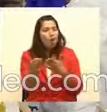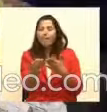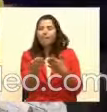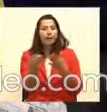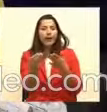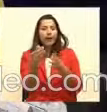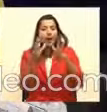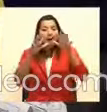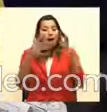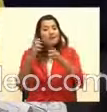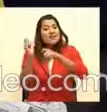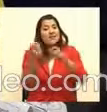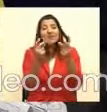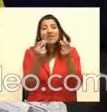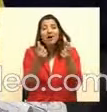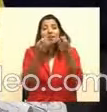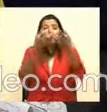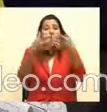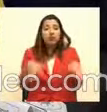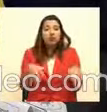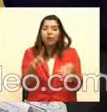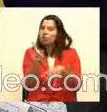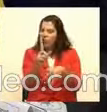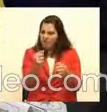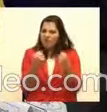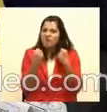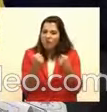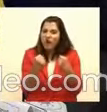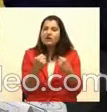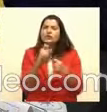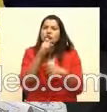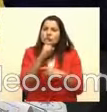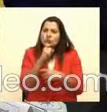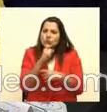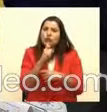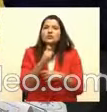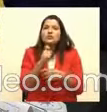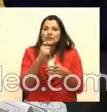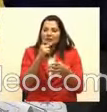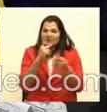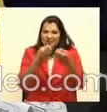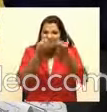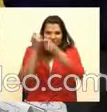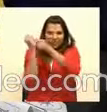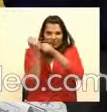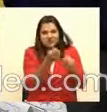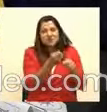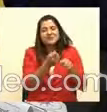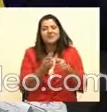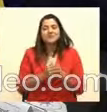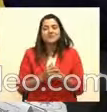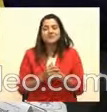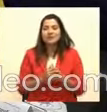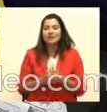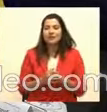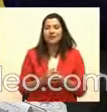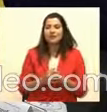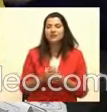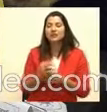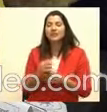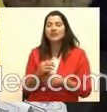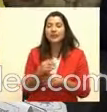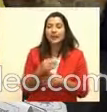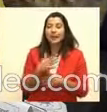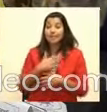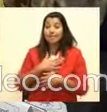que se les va a reventar en la primera. primera. No, son piñatas de verdad, este. Vea, doña Silvia, le tengo que decir una cosa, mi